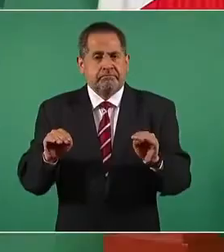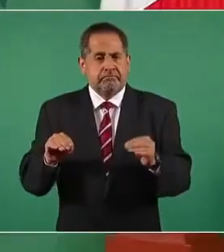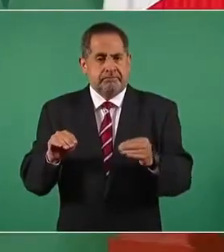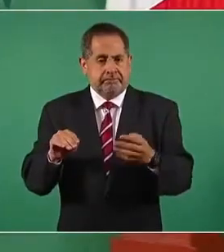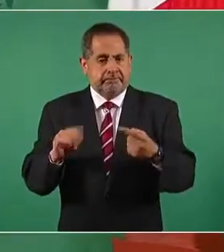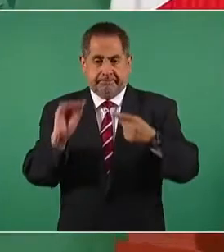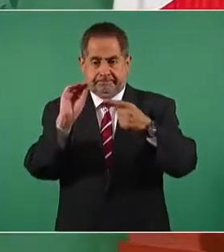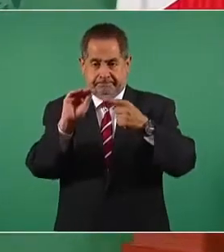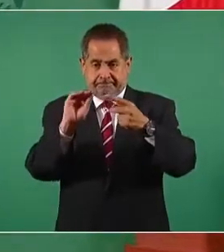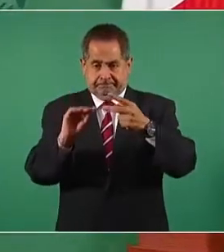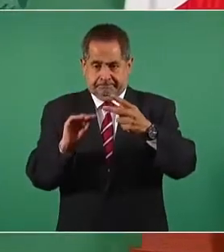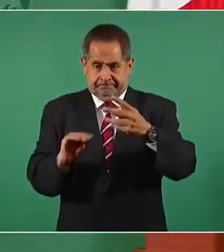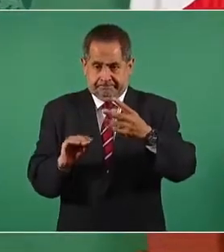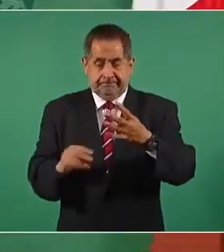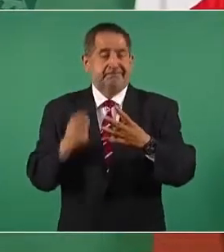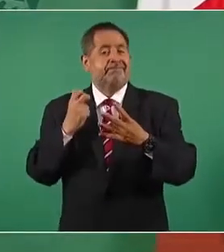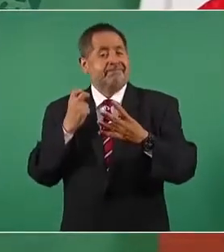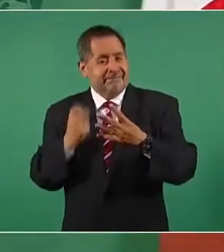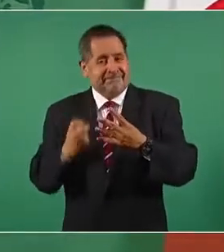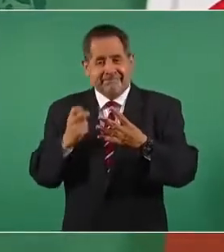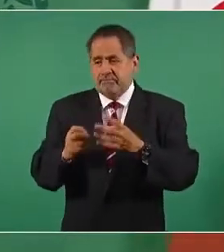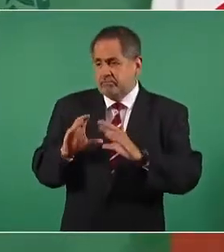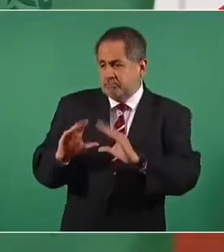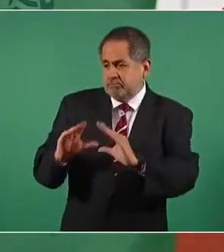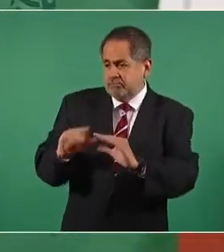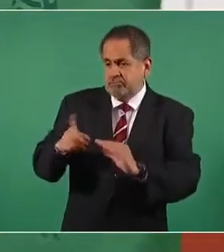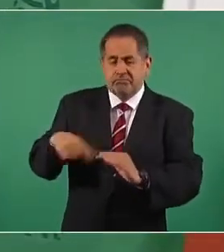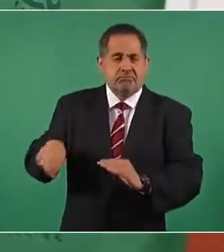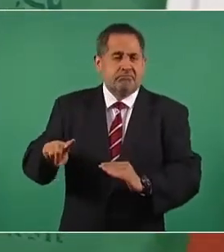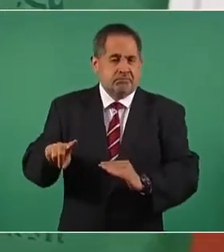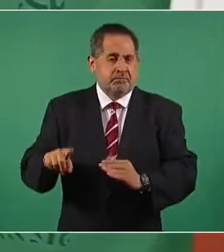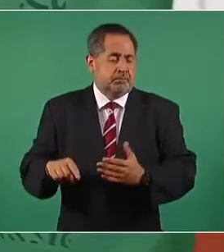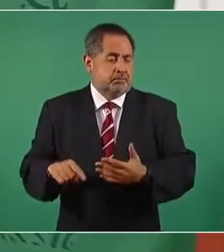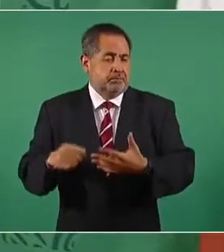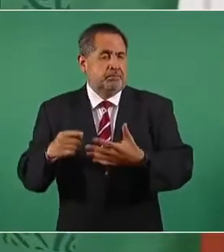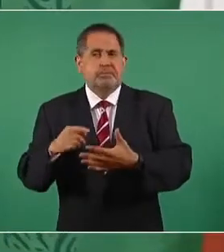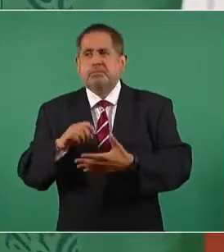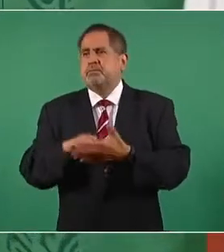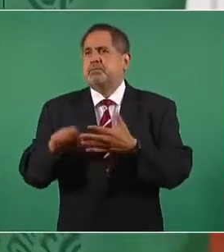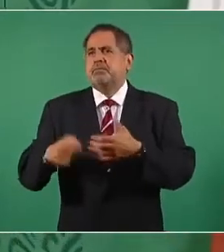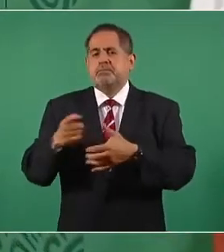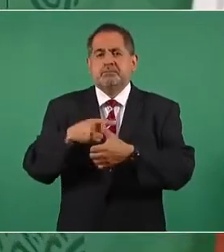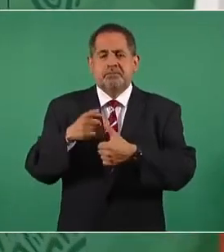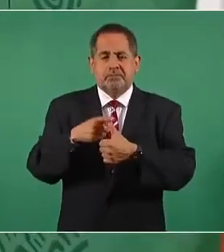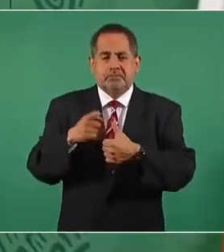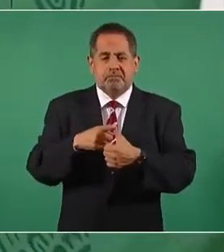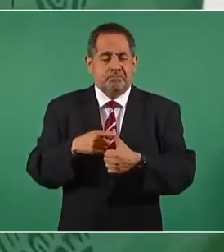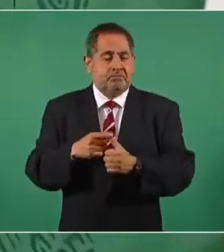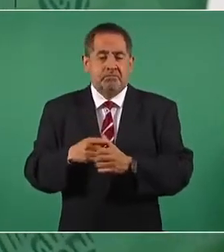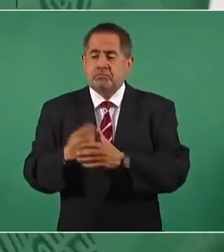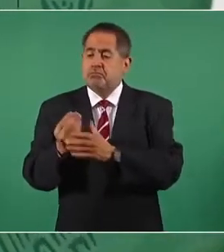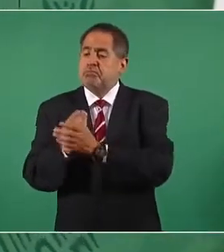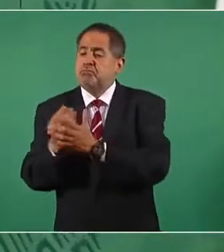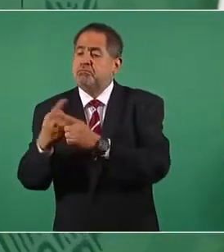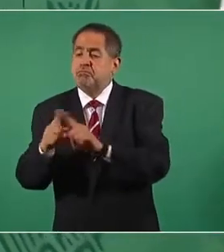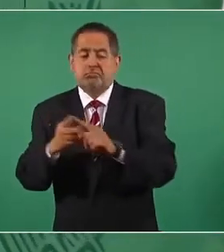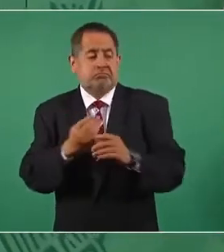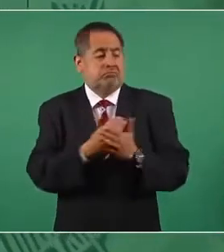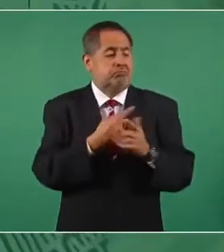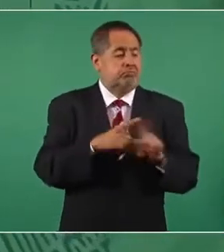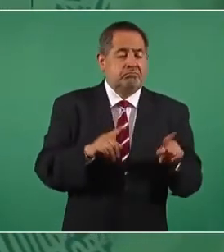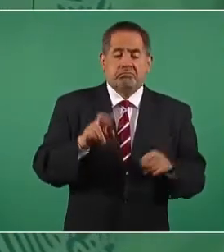el hacer a un lado el clasismo, el racismo, la